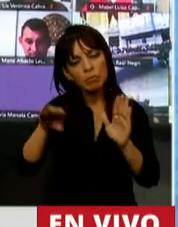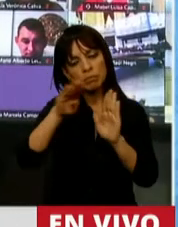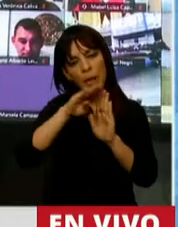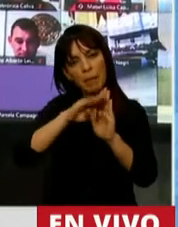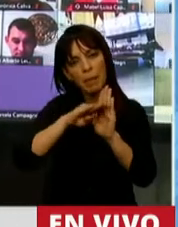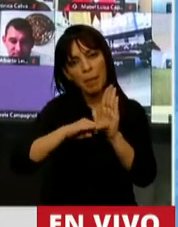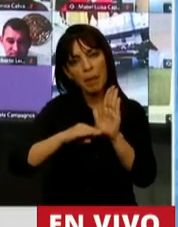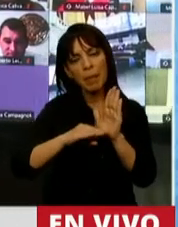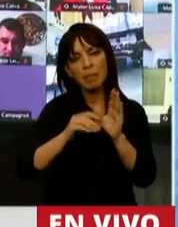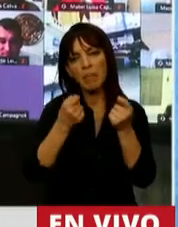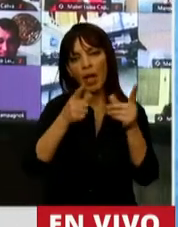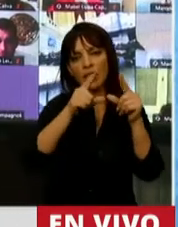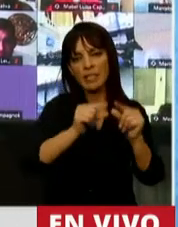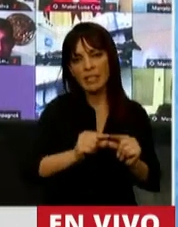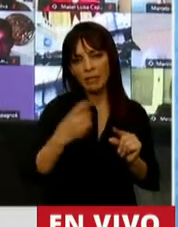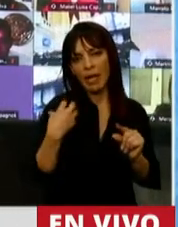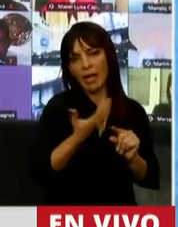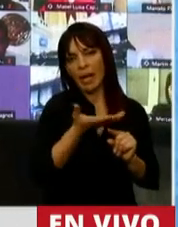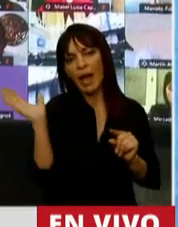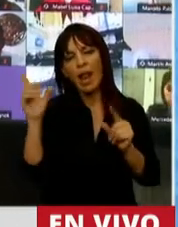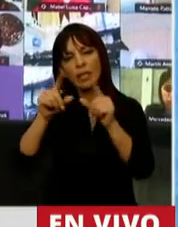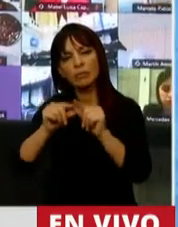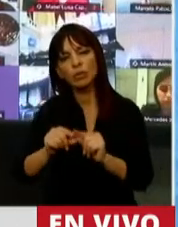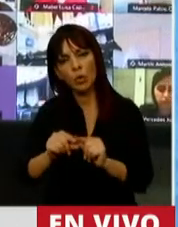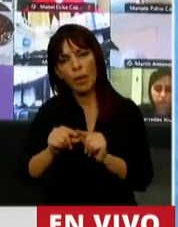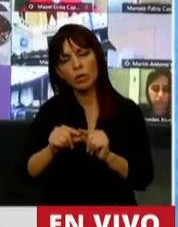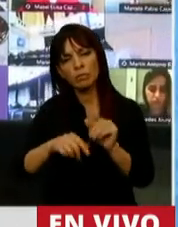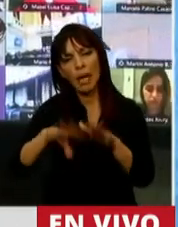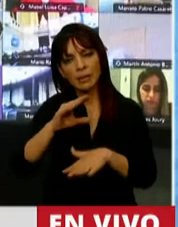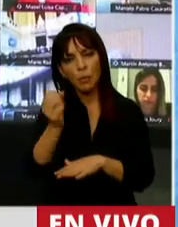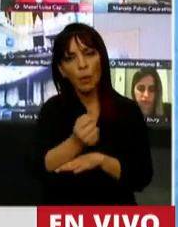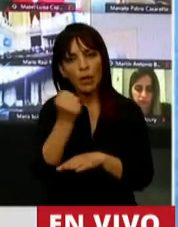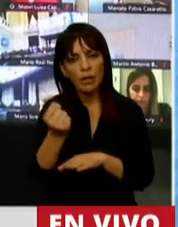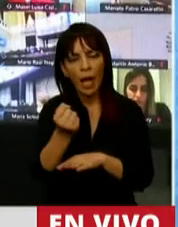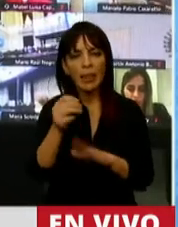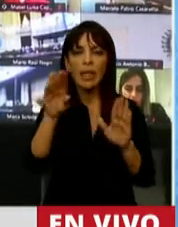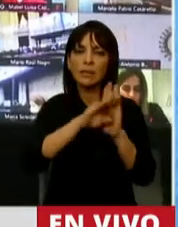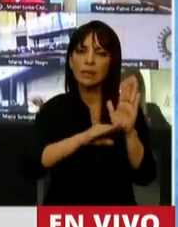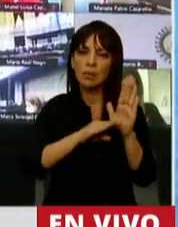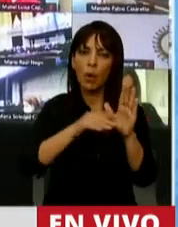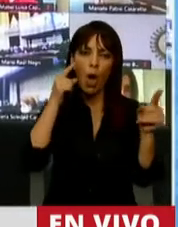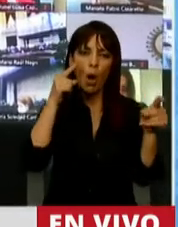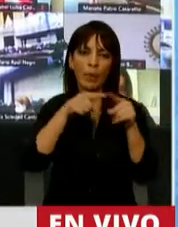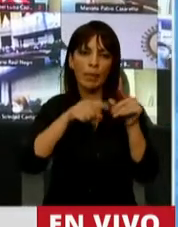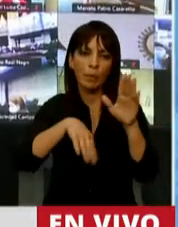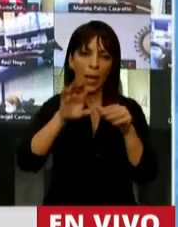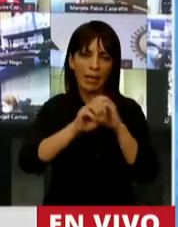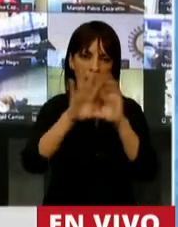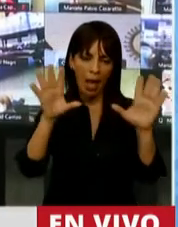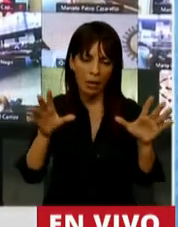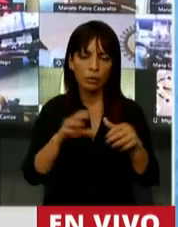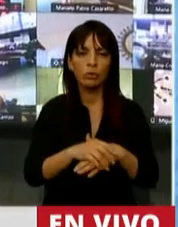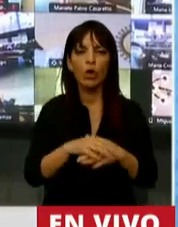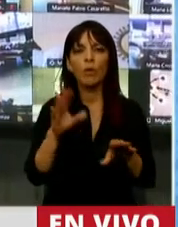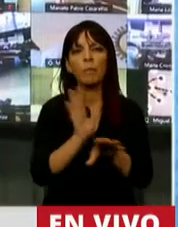generales, los números grandes y después fijó los grandes criterios como ejes